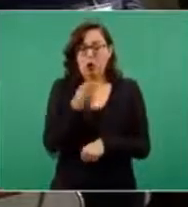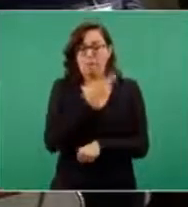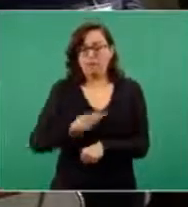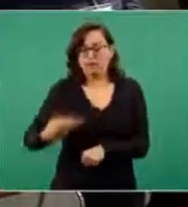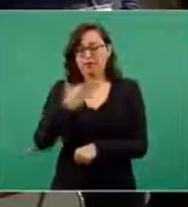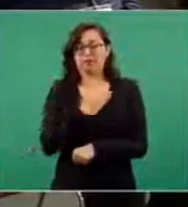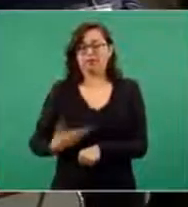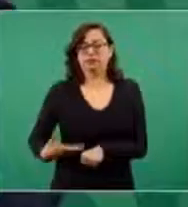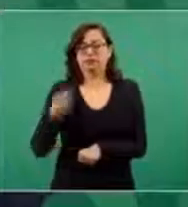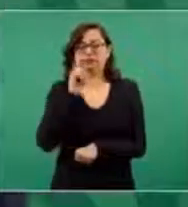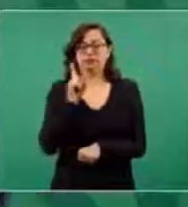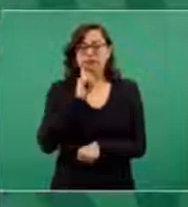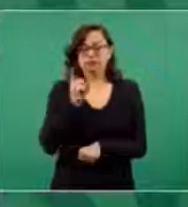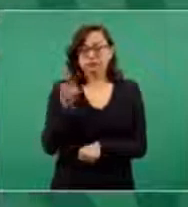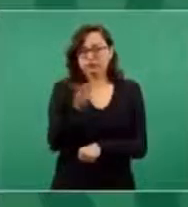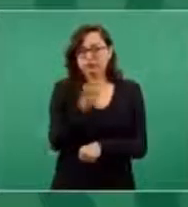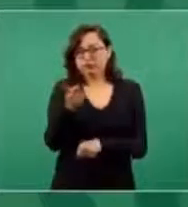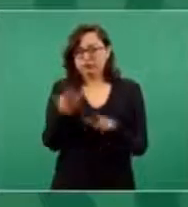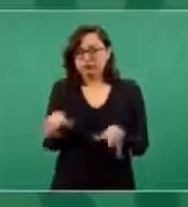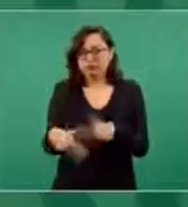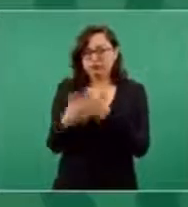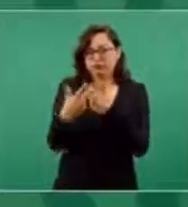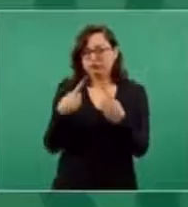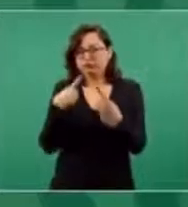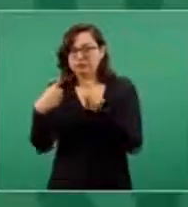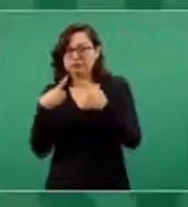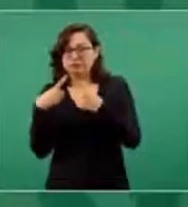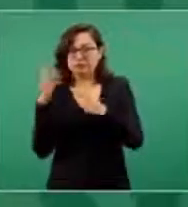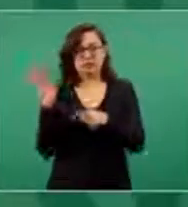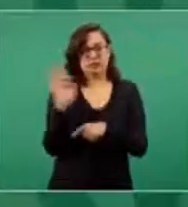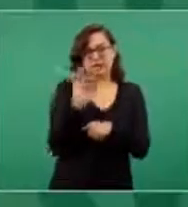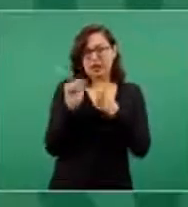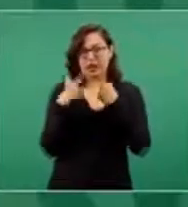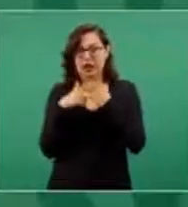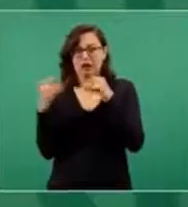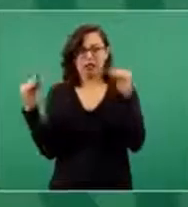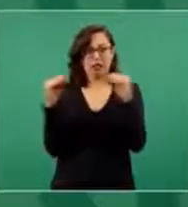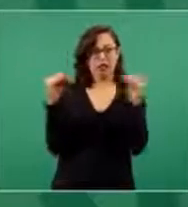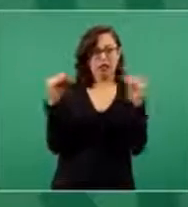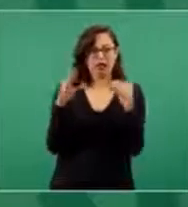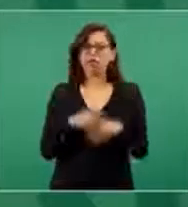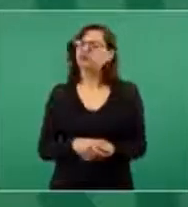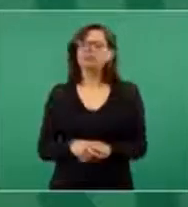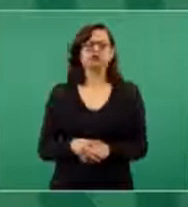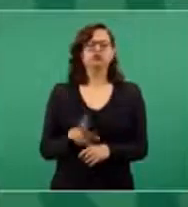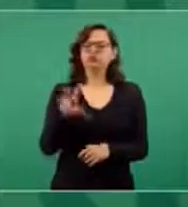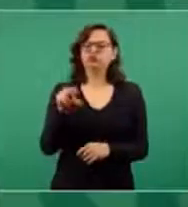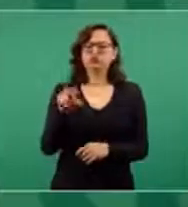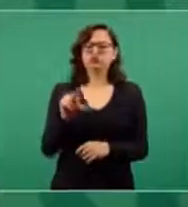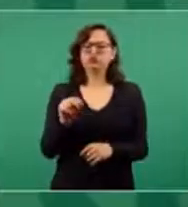Unidos? No, porque es otro tema, es otra agenda, completamente distinta. Esto es porque salió ayer